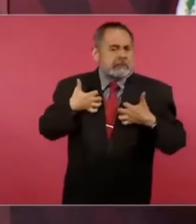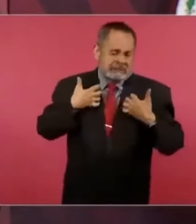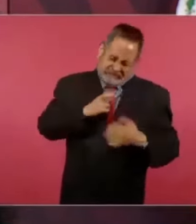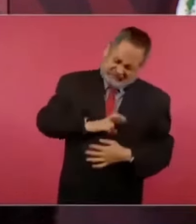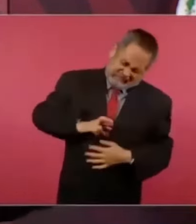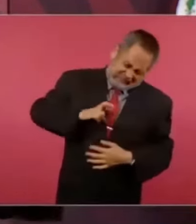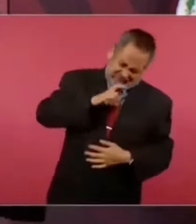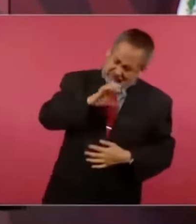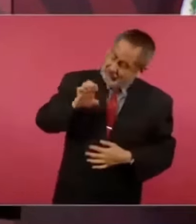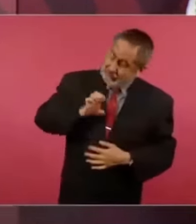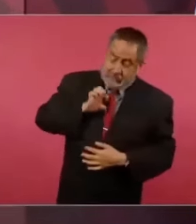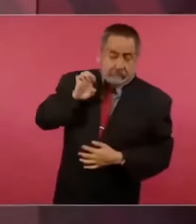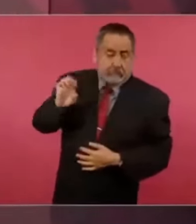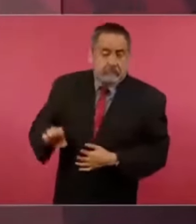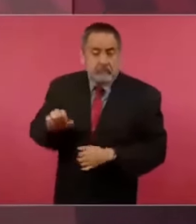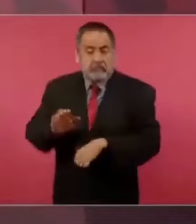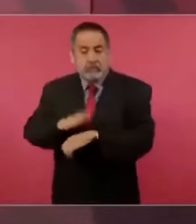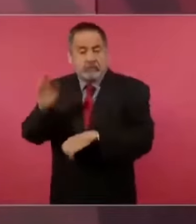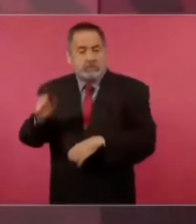O sea, se sienten traicionados.